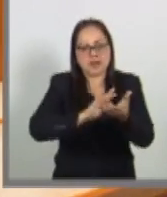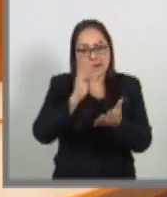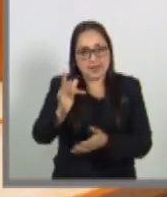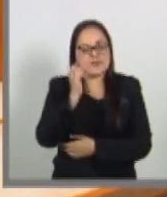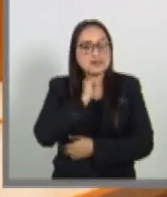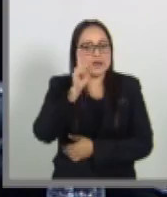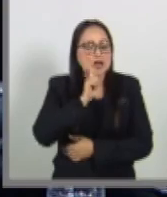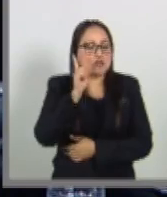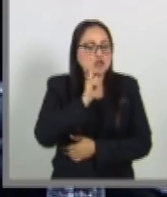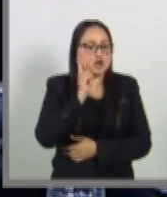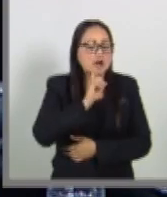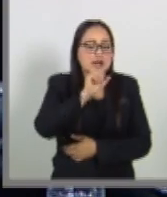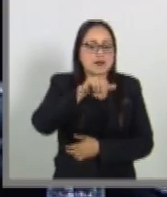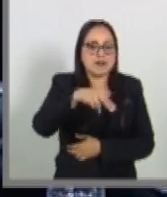Angélica de la Peña.